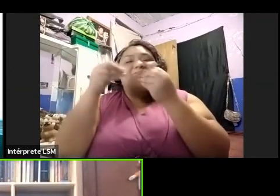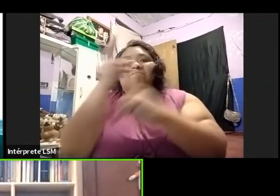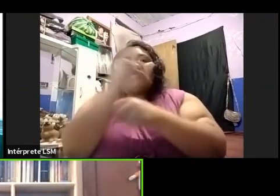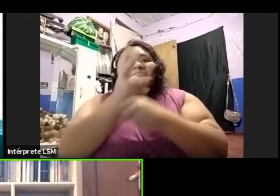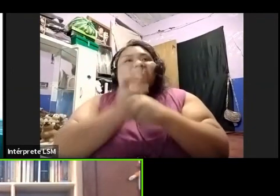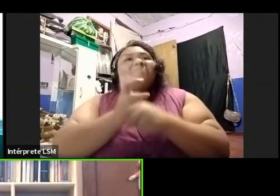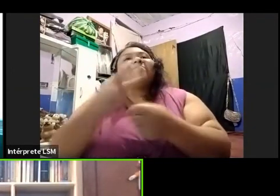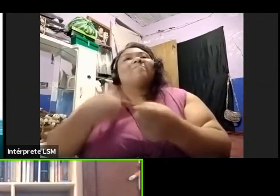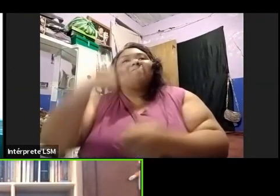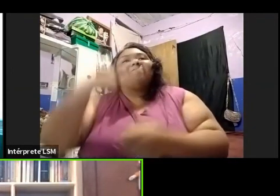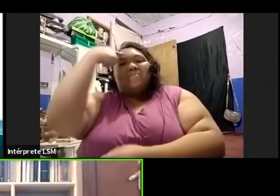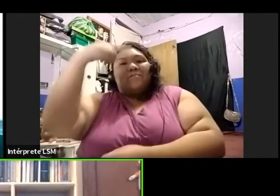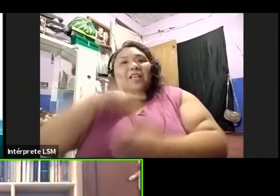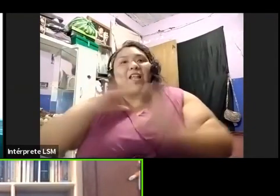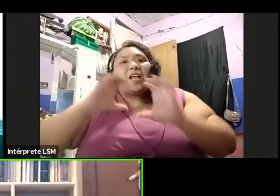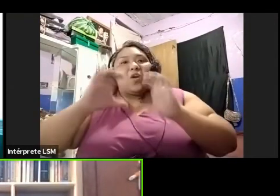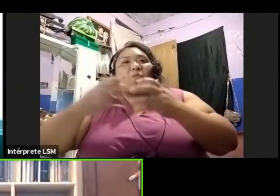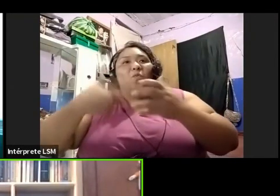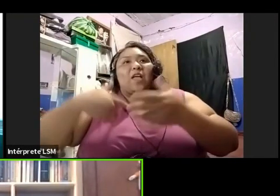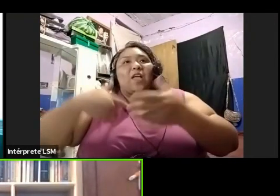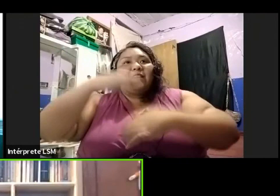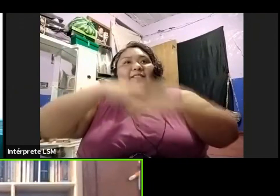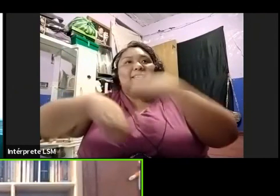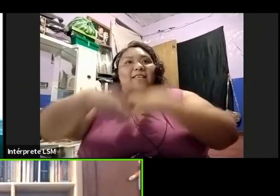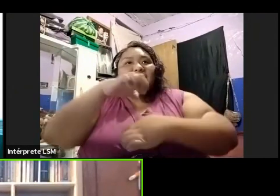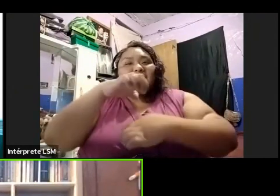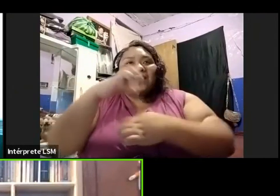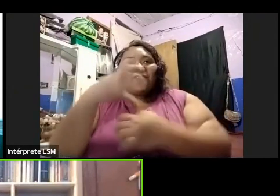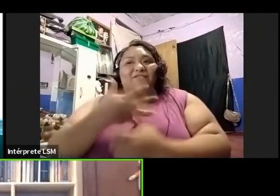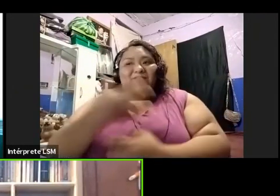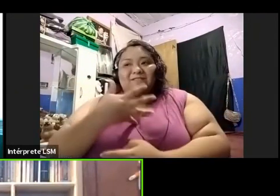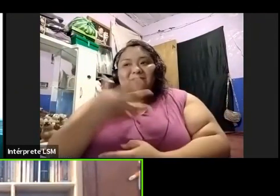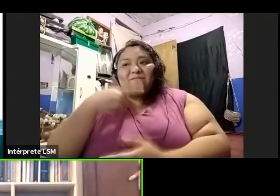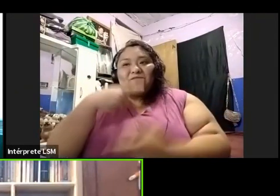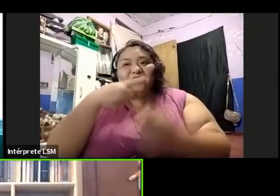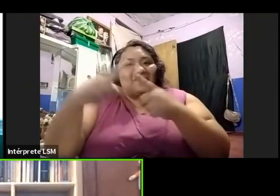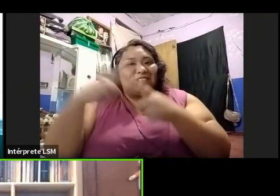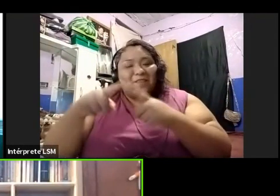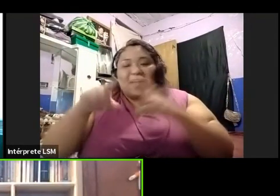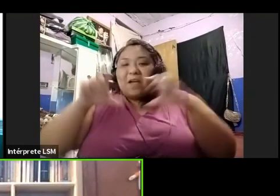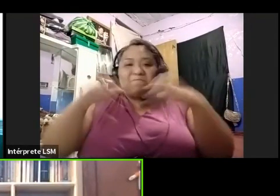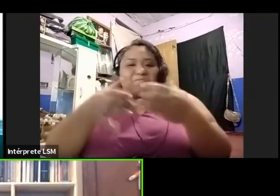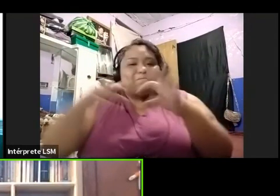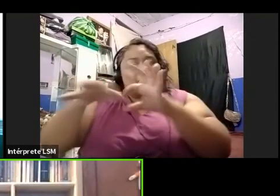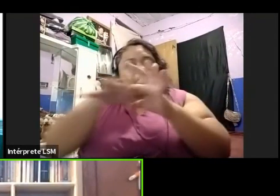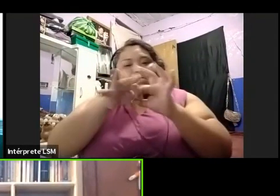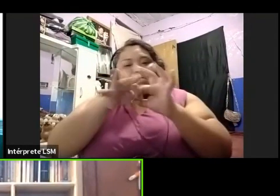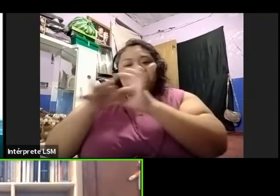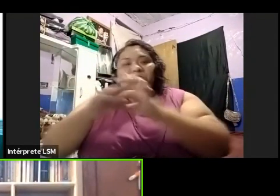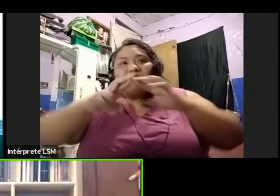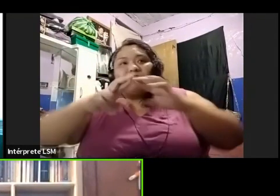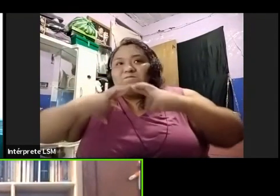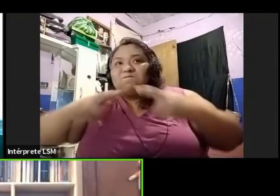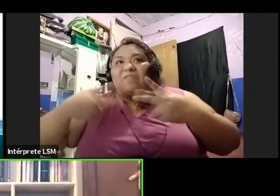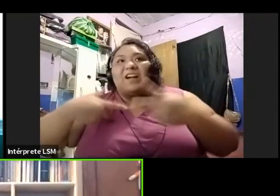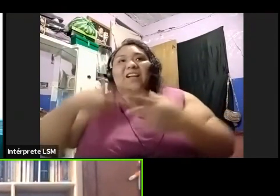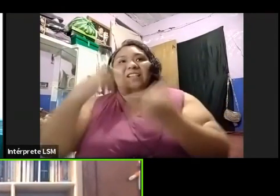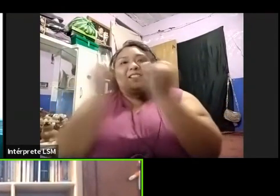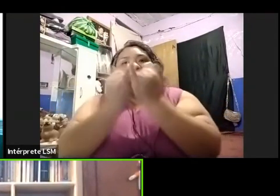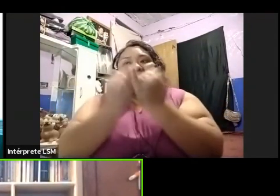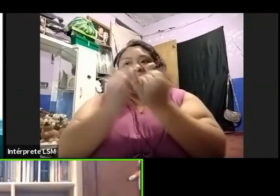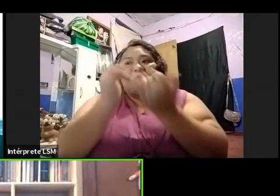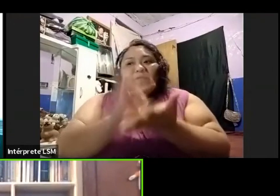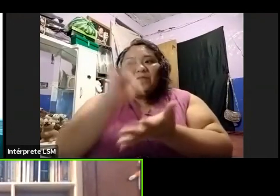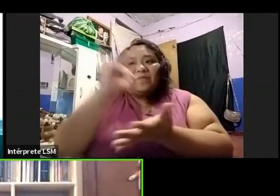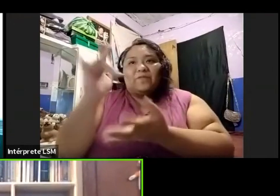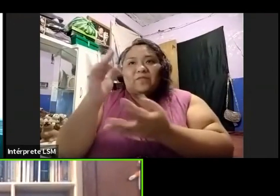para Comunidades Tanquillo. Estamos también haciendo nuestras comunidades. Y también de parte de todo el